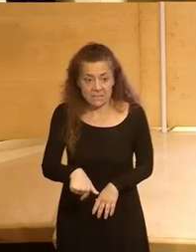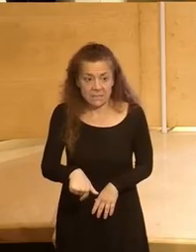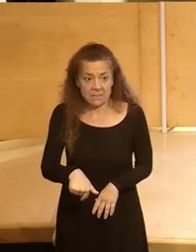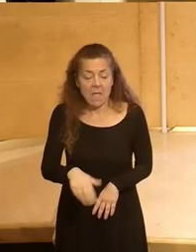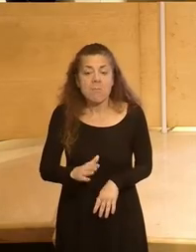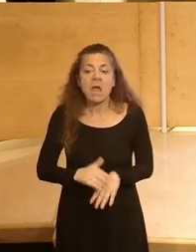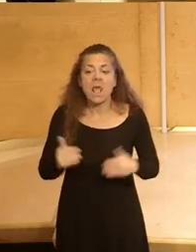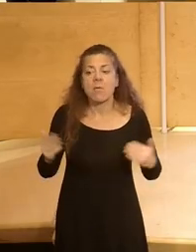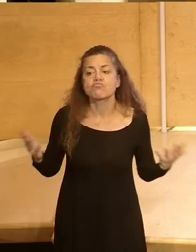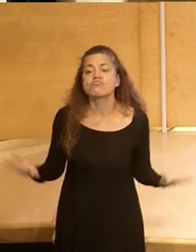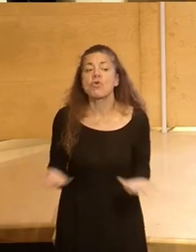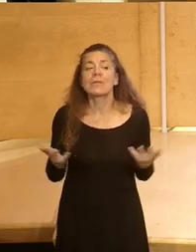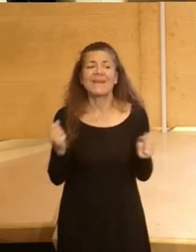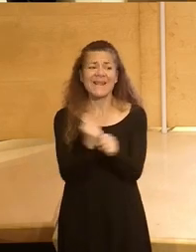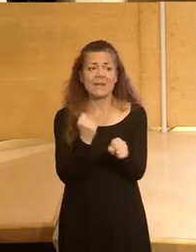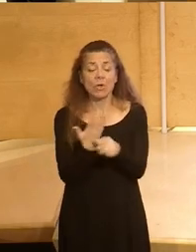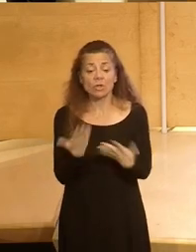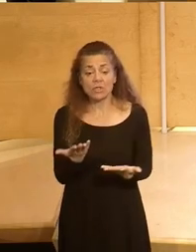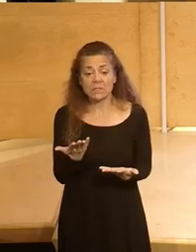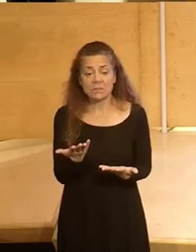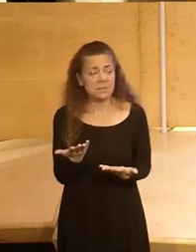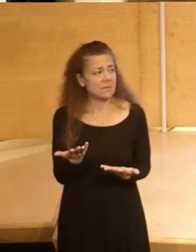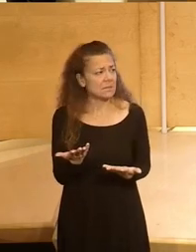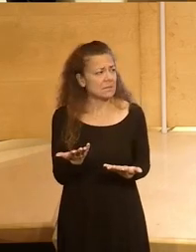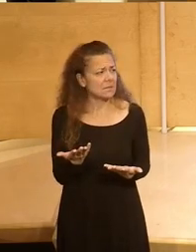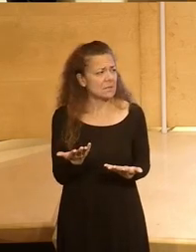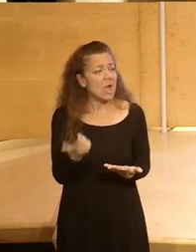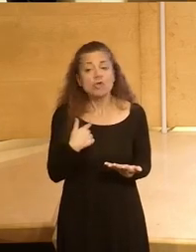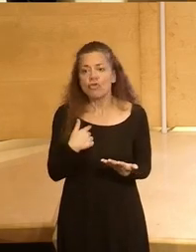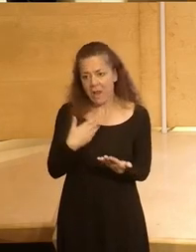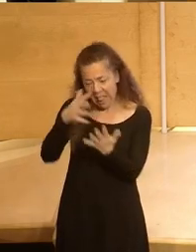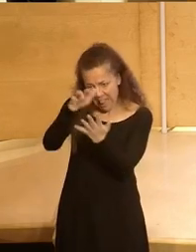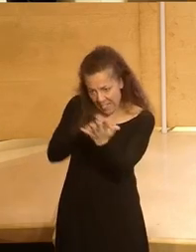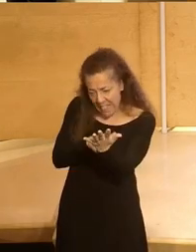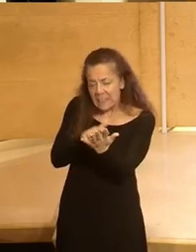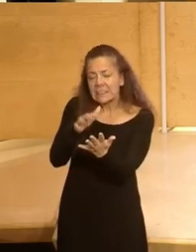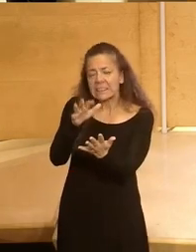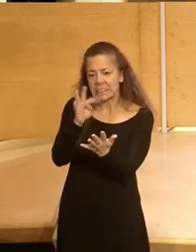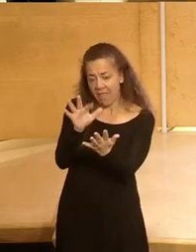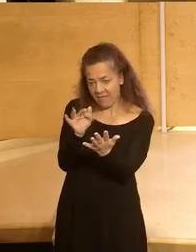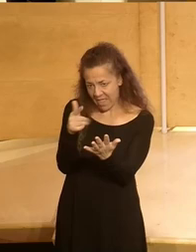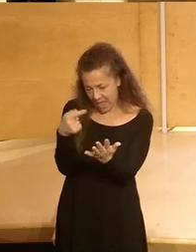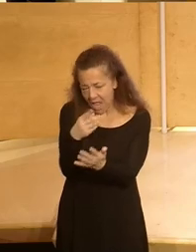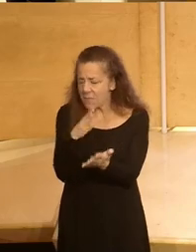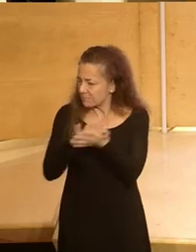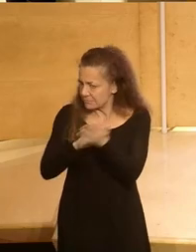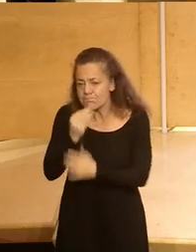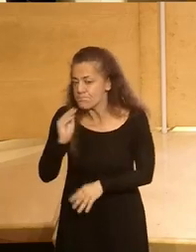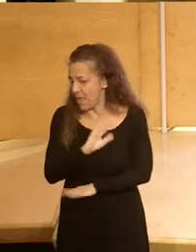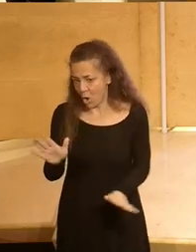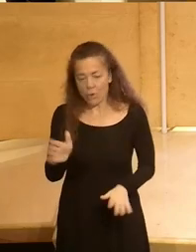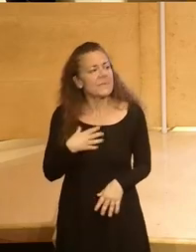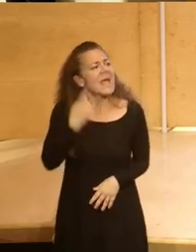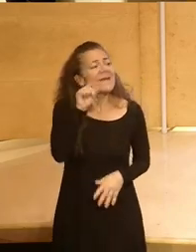para motivar el trabajo y tal entonces queríamos lo he redactado muchísimo mejor en la pregunta ¿no? ¿no tenéis una buena? pero nada